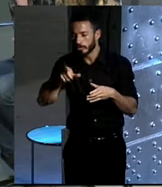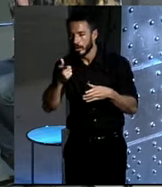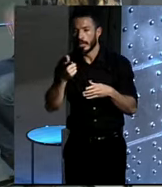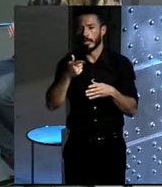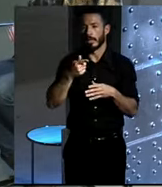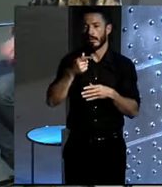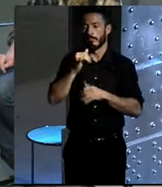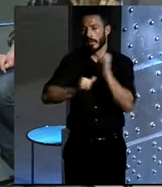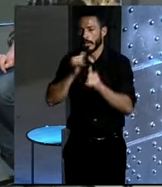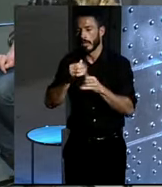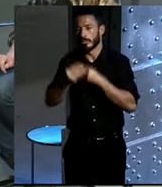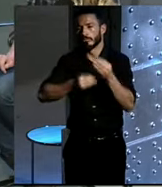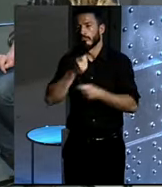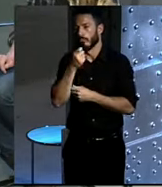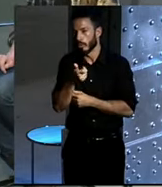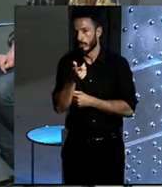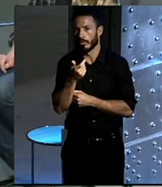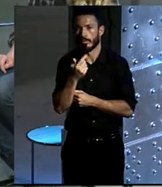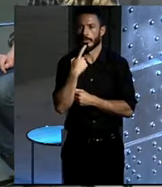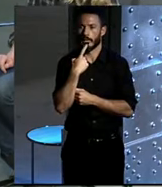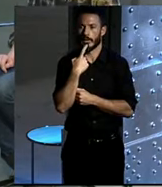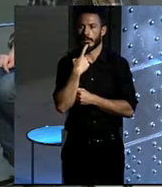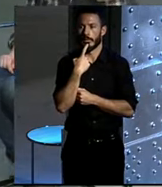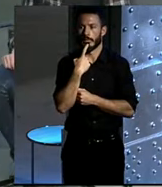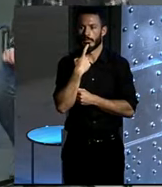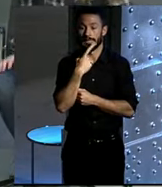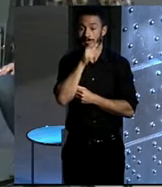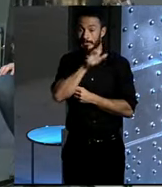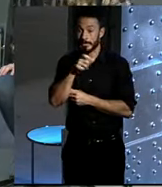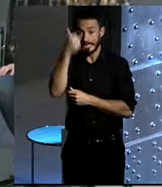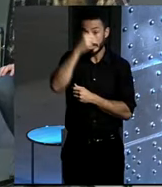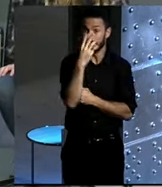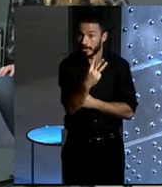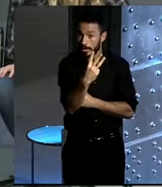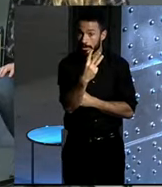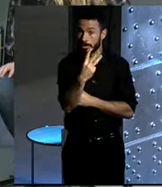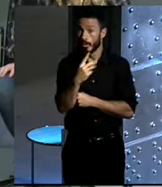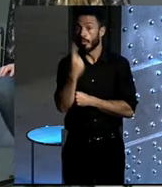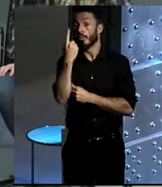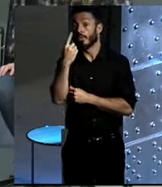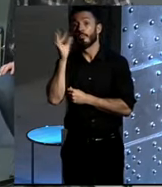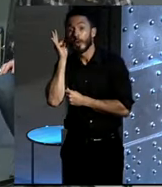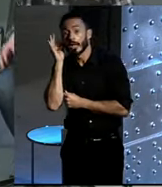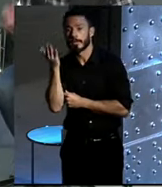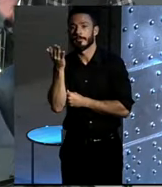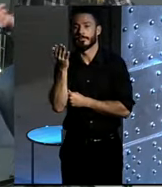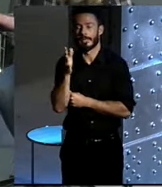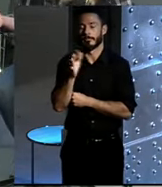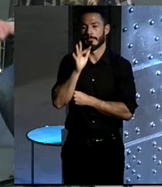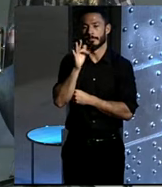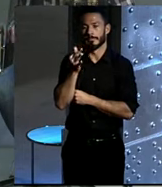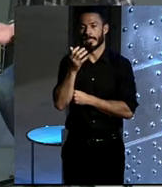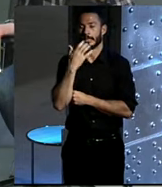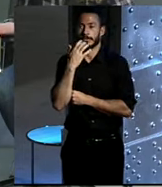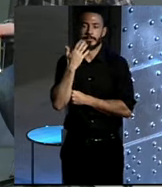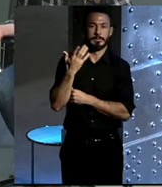familia... Bueno, creo que es una mujer por cada tres varones. Sí. Y encima mujeres de más de 40 años, difícil. ¿Sabes? Sí, madres de